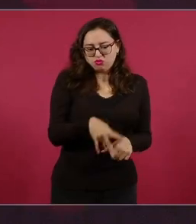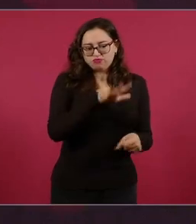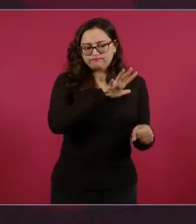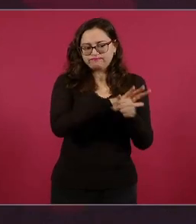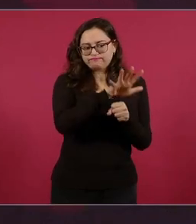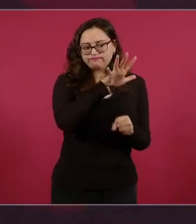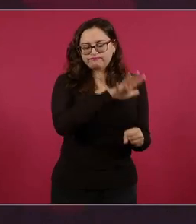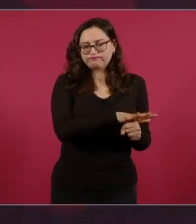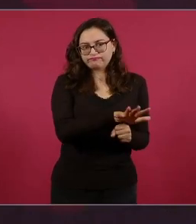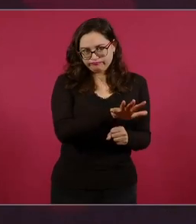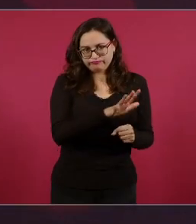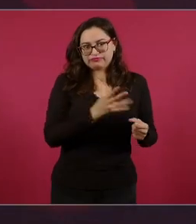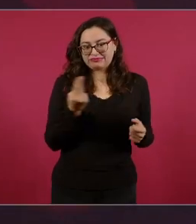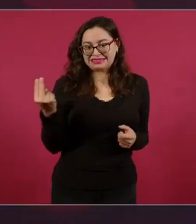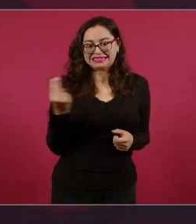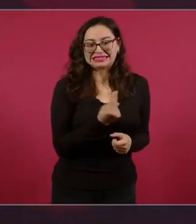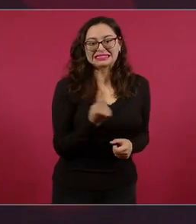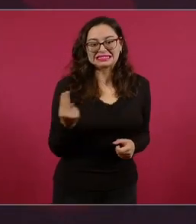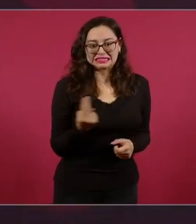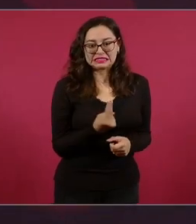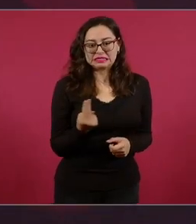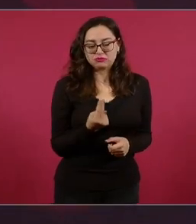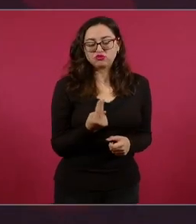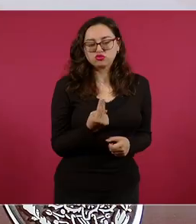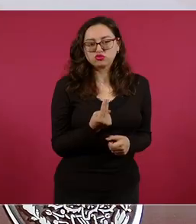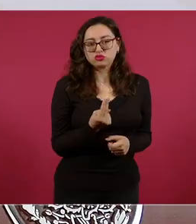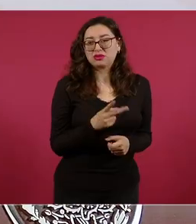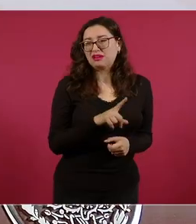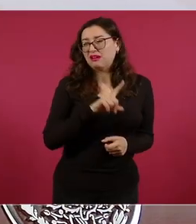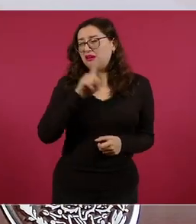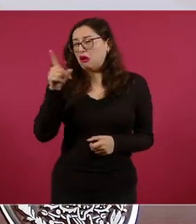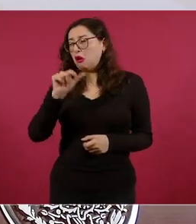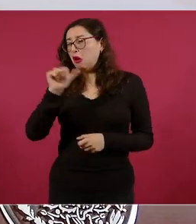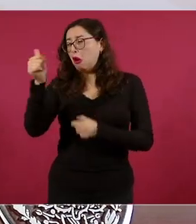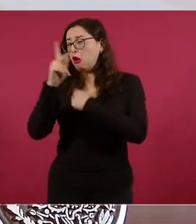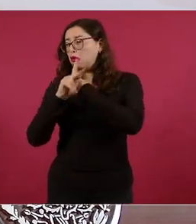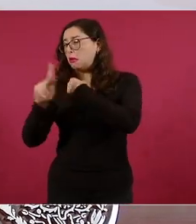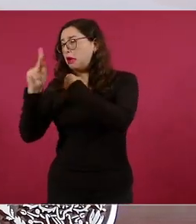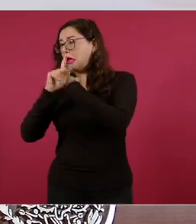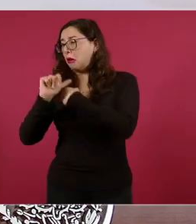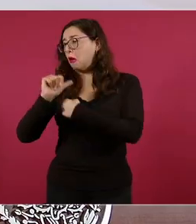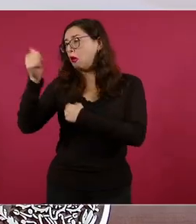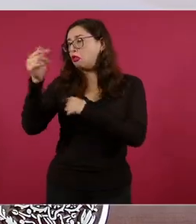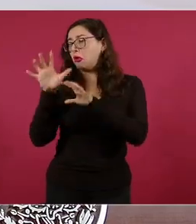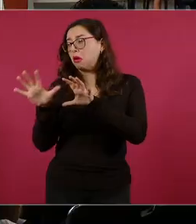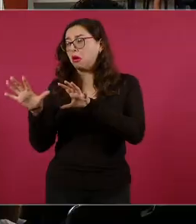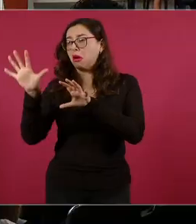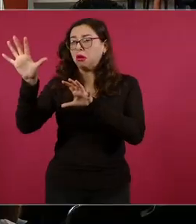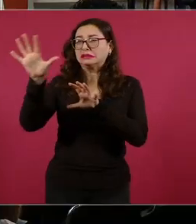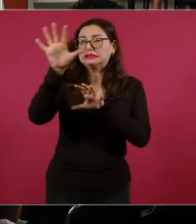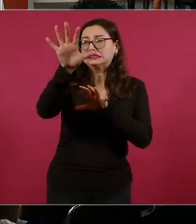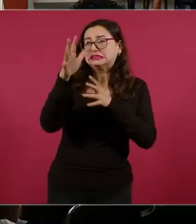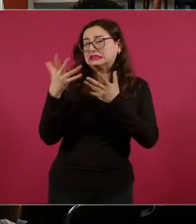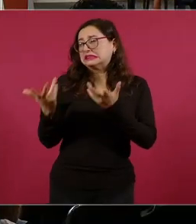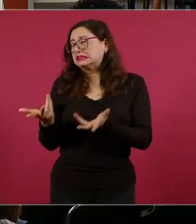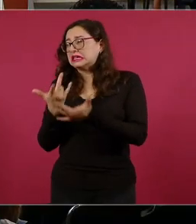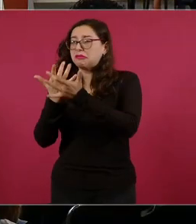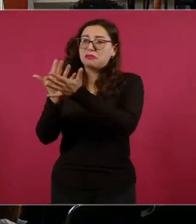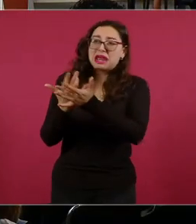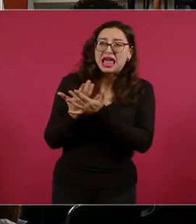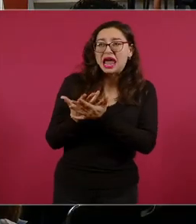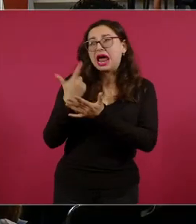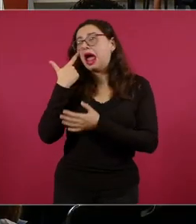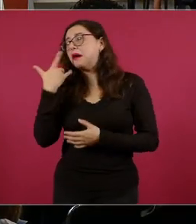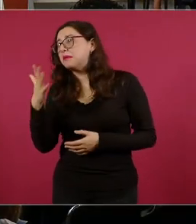del Norte, no depender de otros continentes, no depender de otras regiones del mundo,